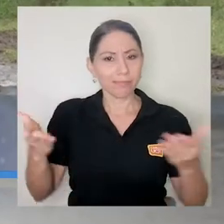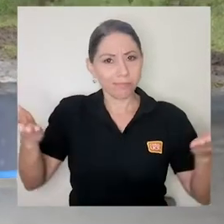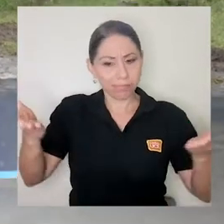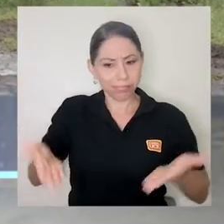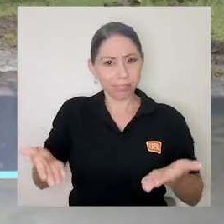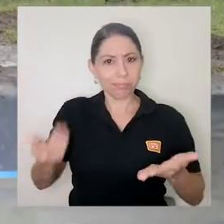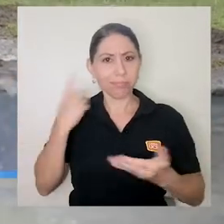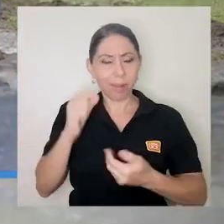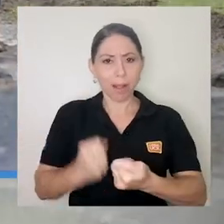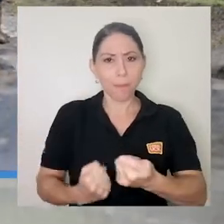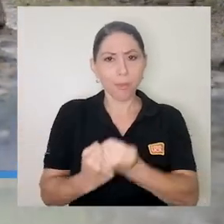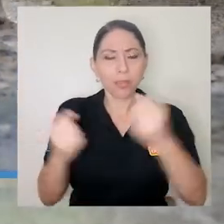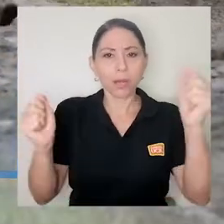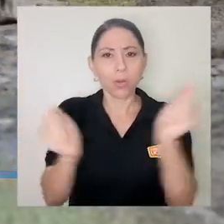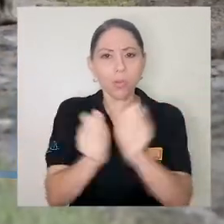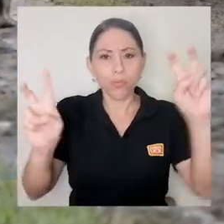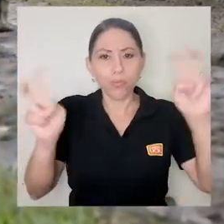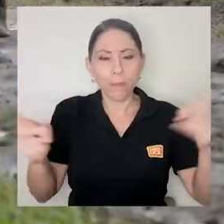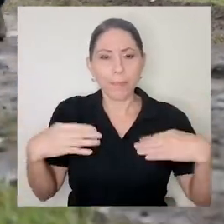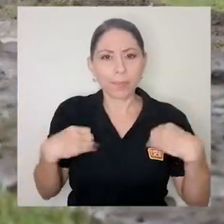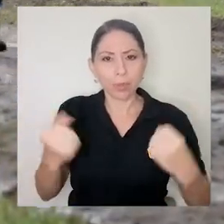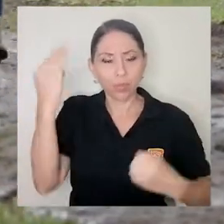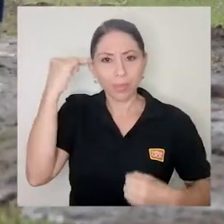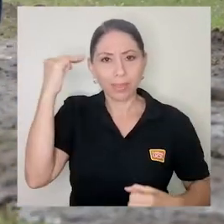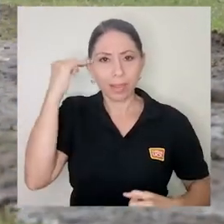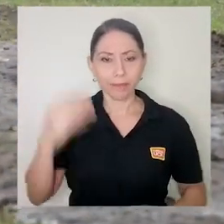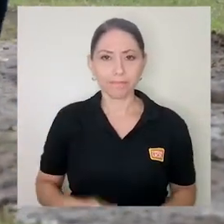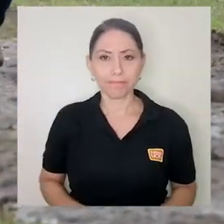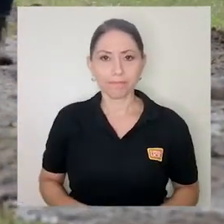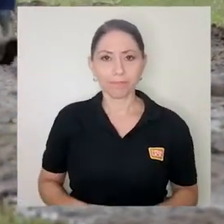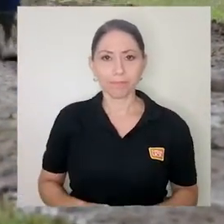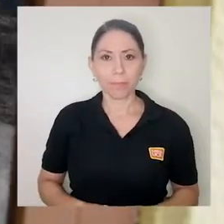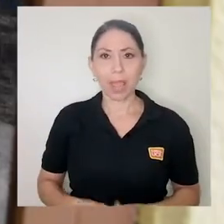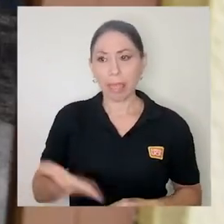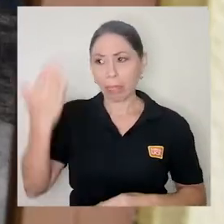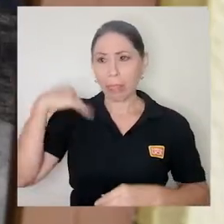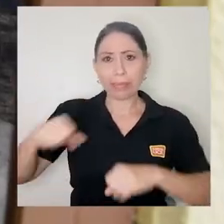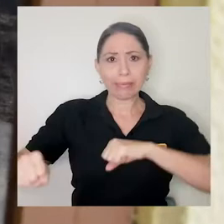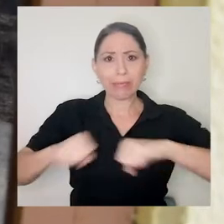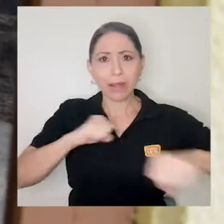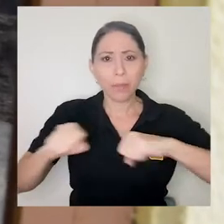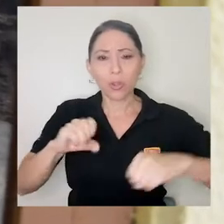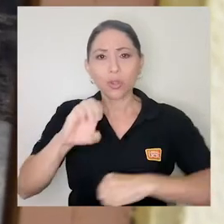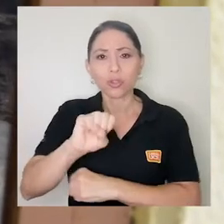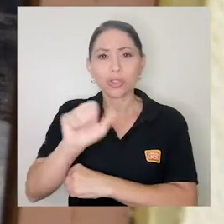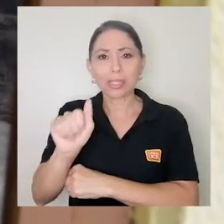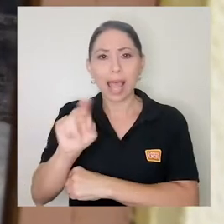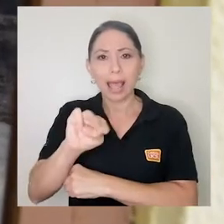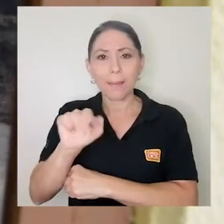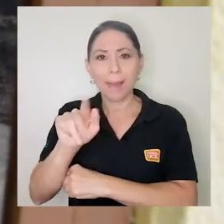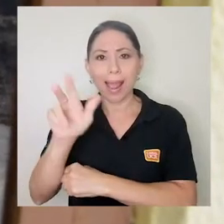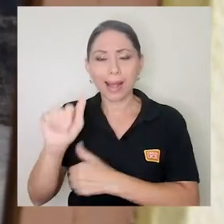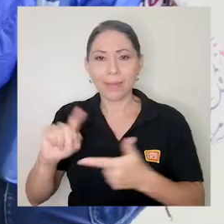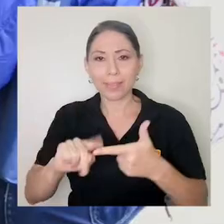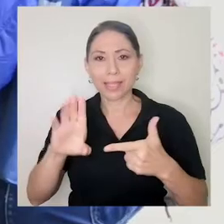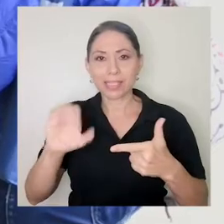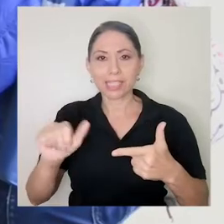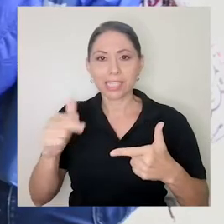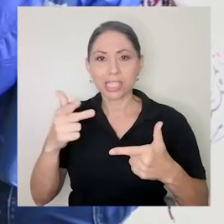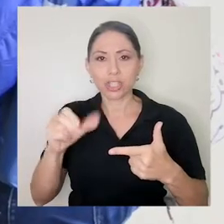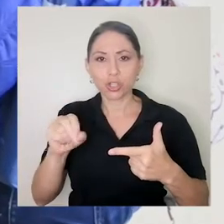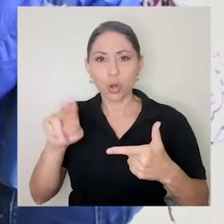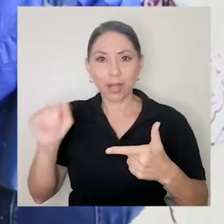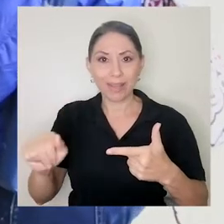ha estado presente para apoyar en temas de salud mental. En los terremotos de Sámara y Sinchona, cuando el